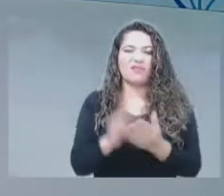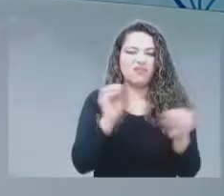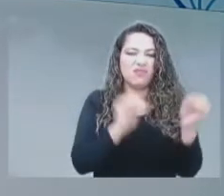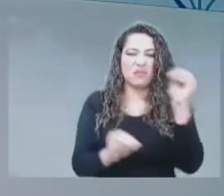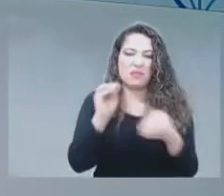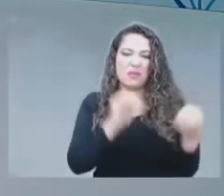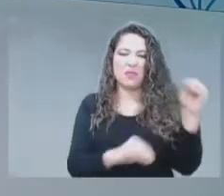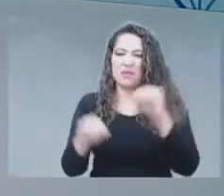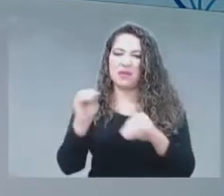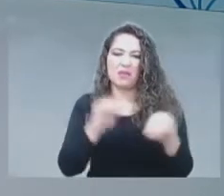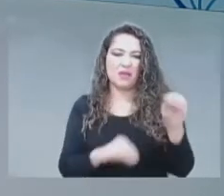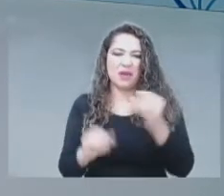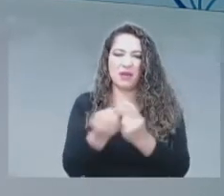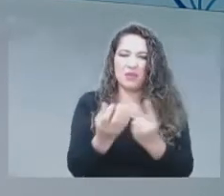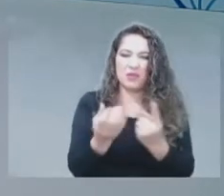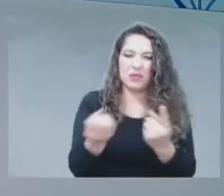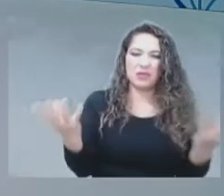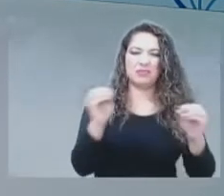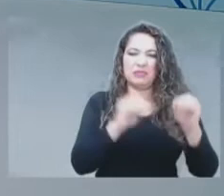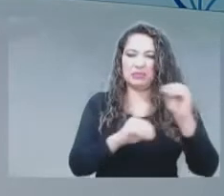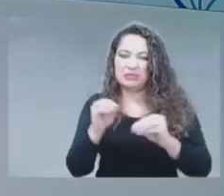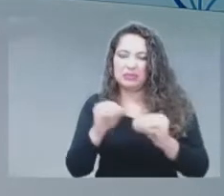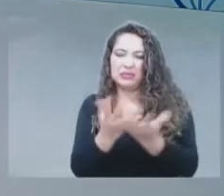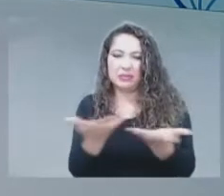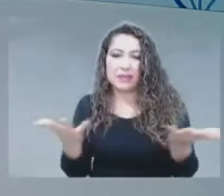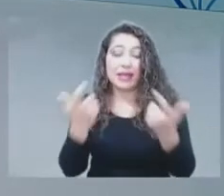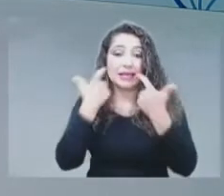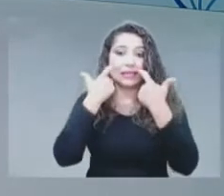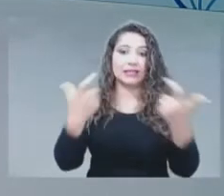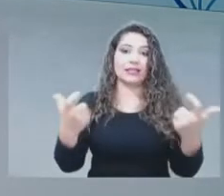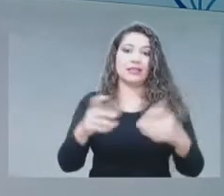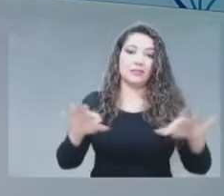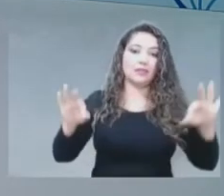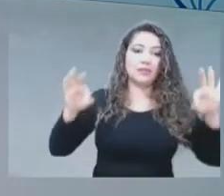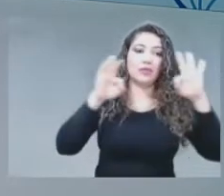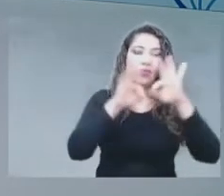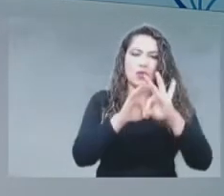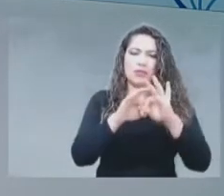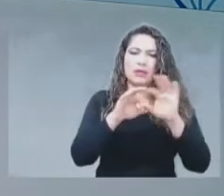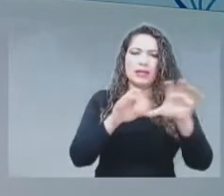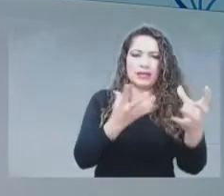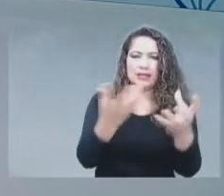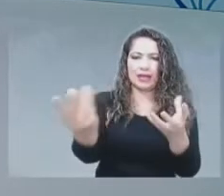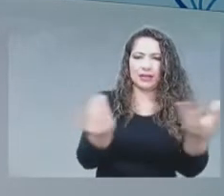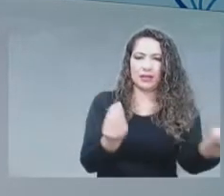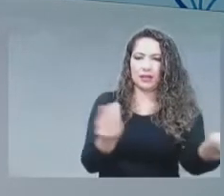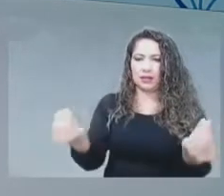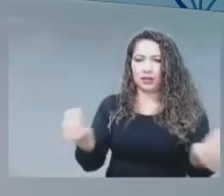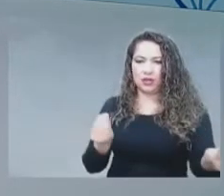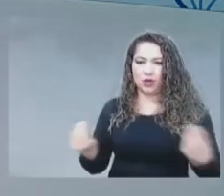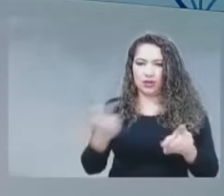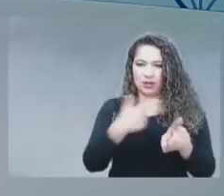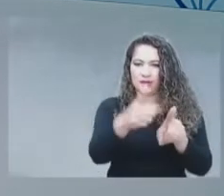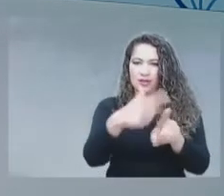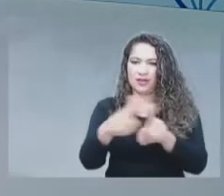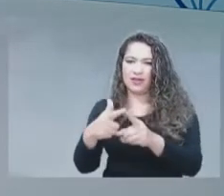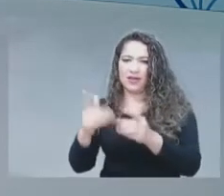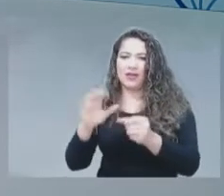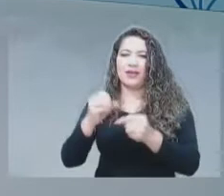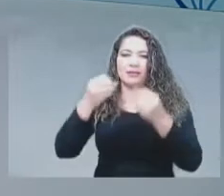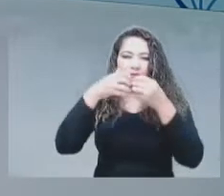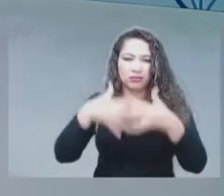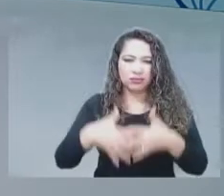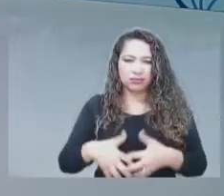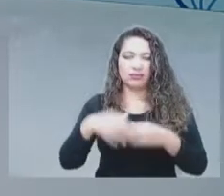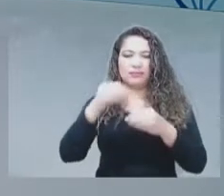los sectores productivos. Y buena parte de esa infraestructura productiva hoy en día